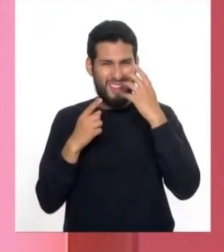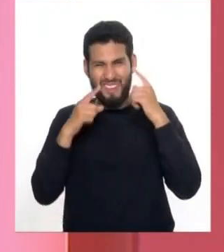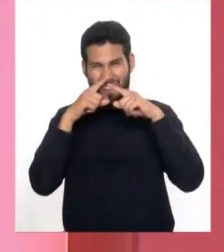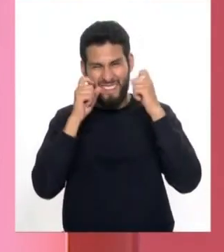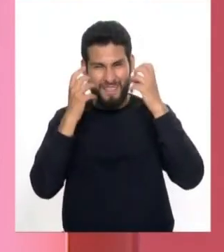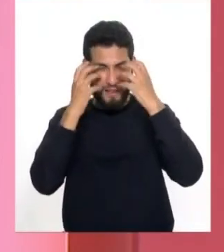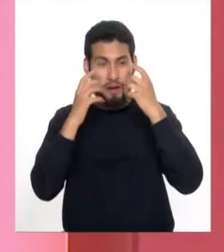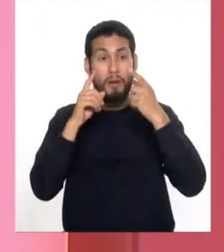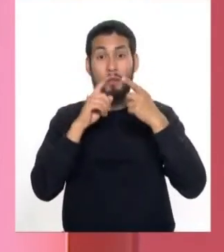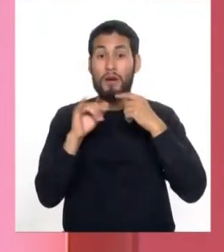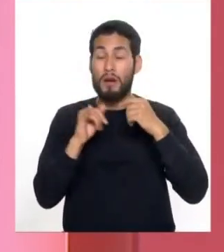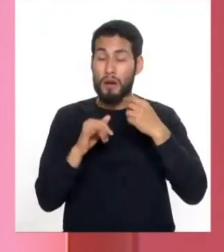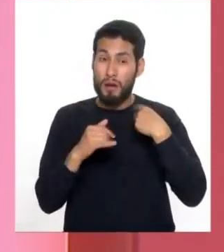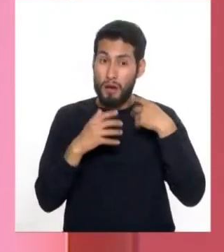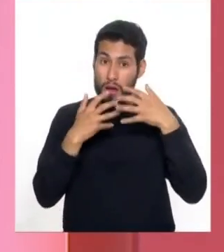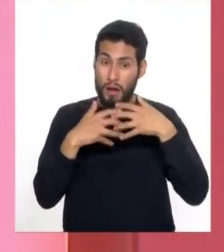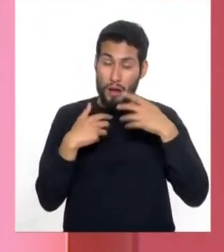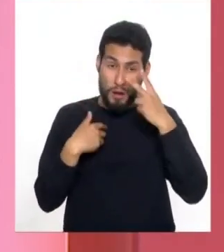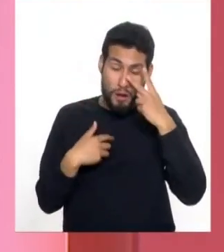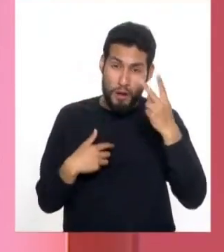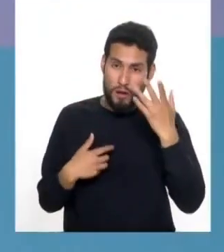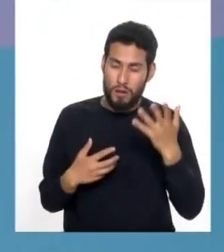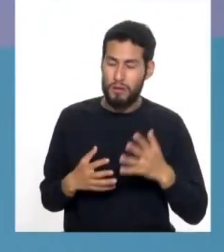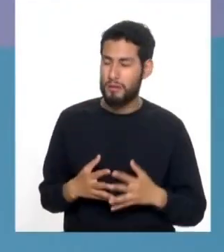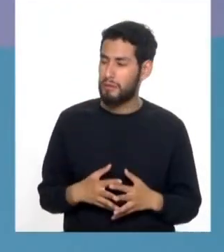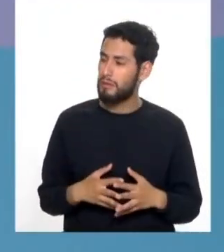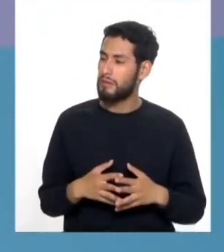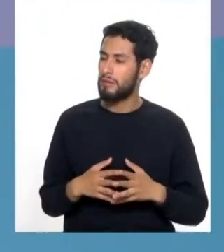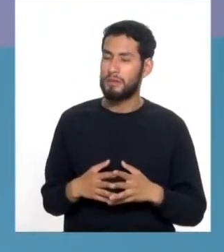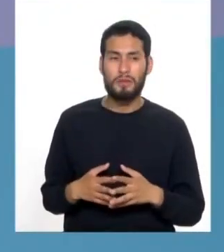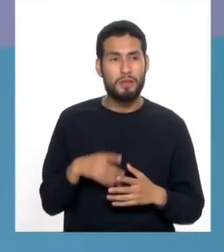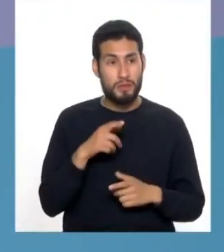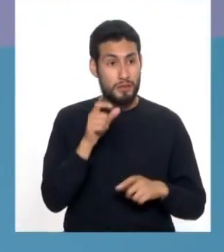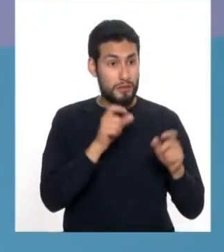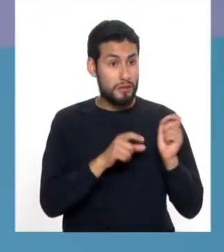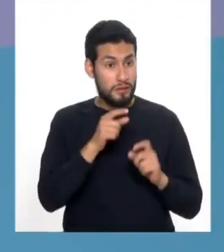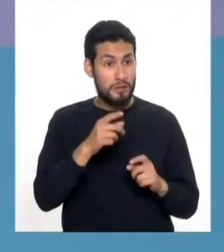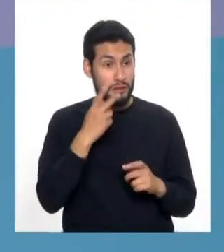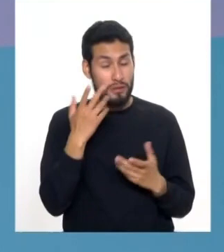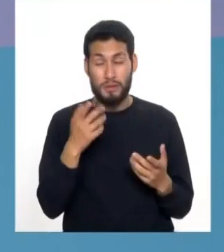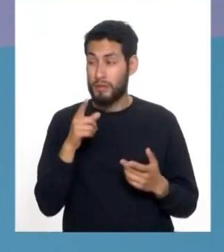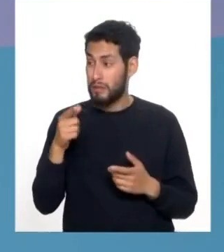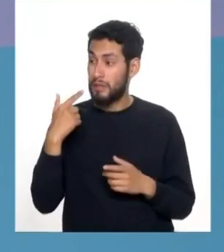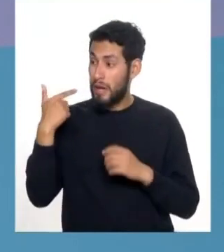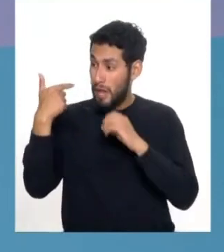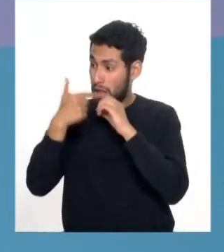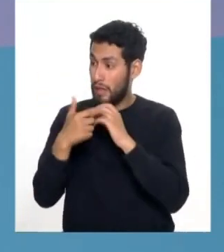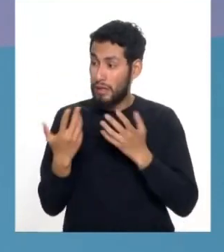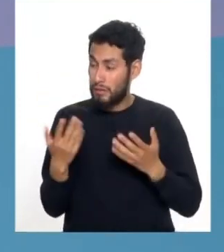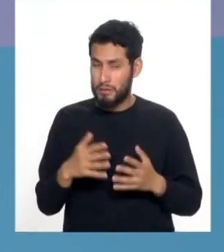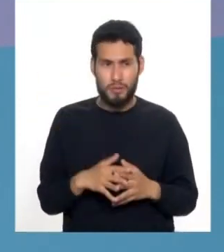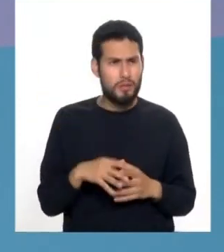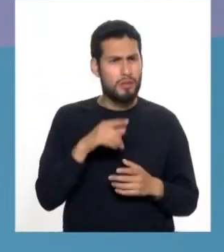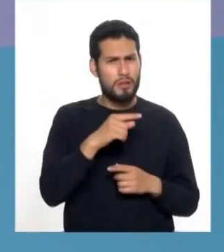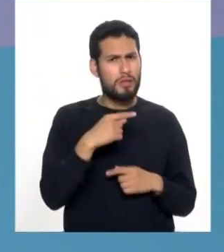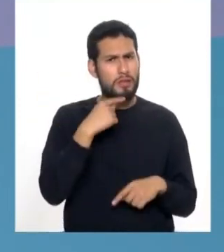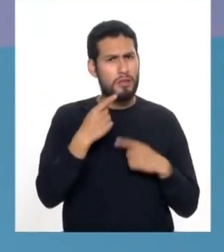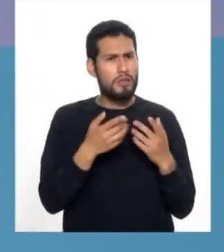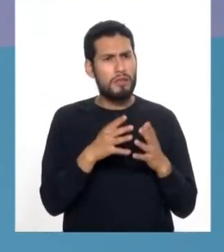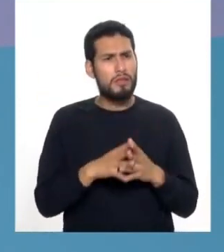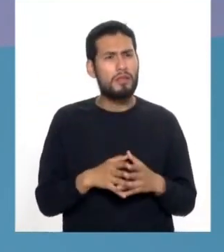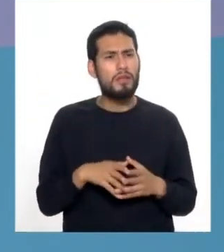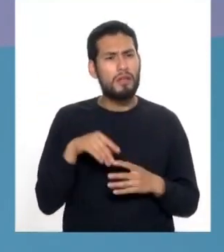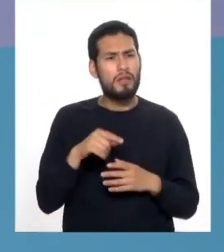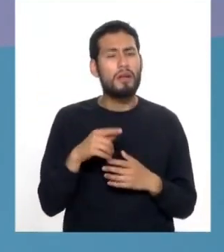a ver la parte funcional. Claro. Ahora con la tecnología que estamos viendo de láser. El paciente está mencionando que